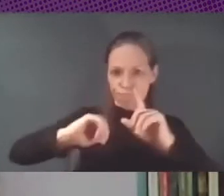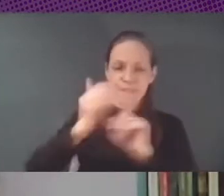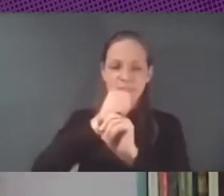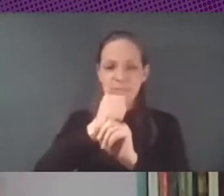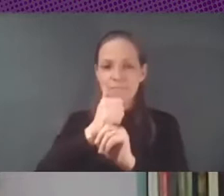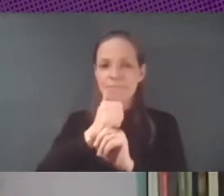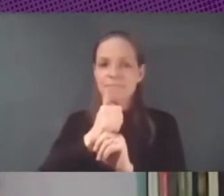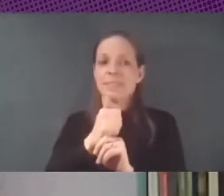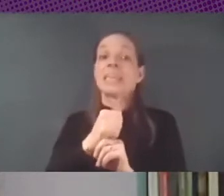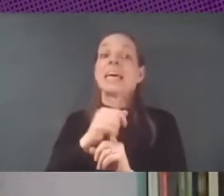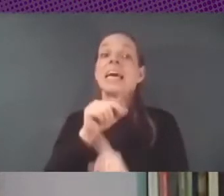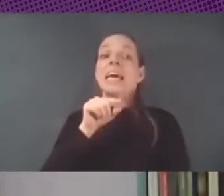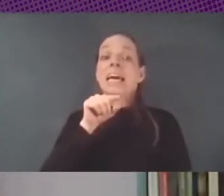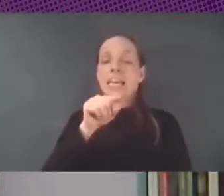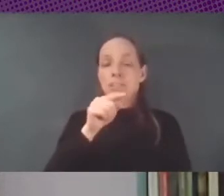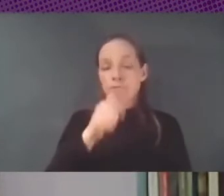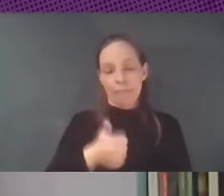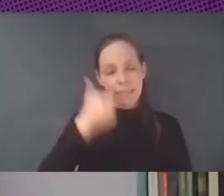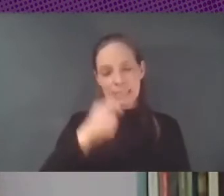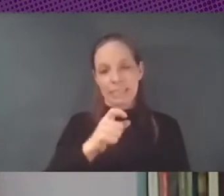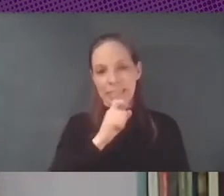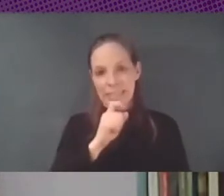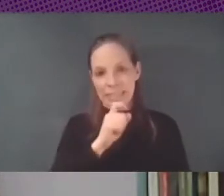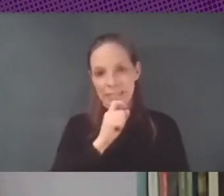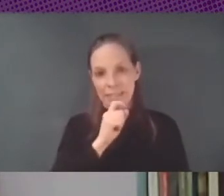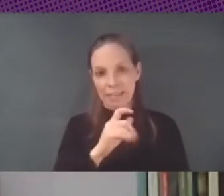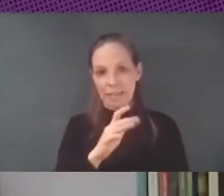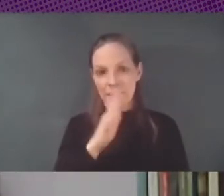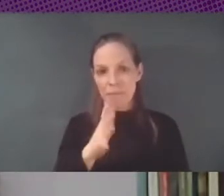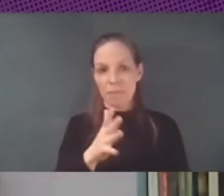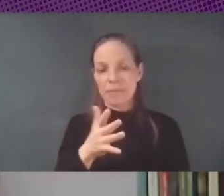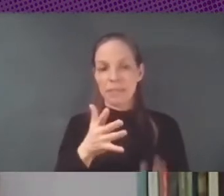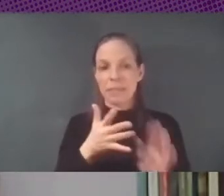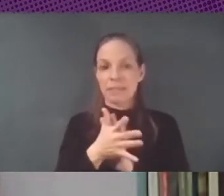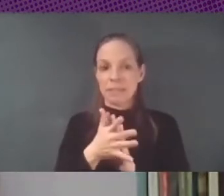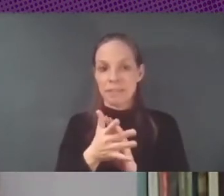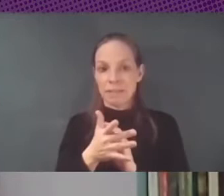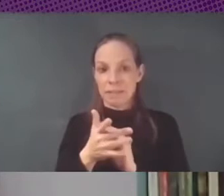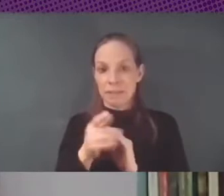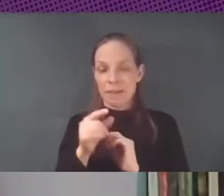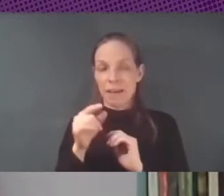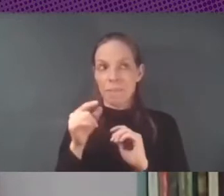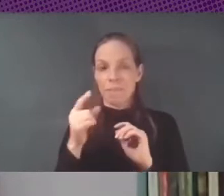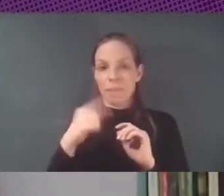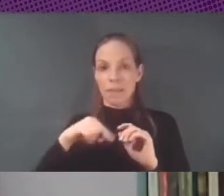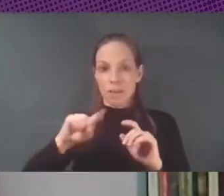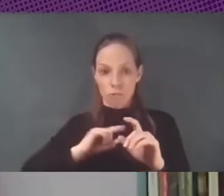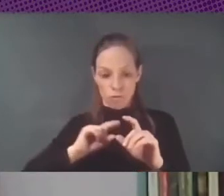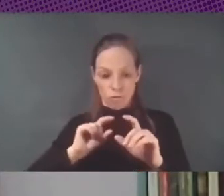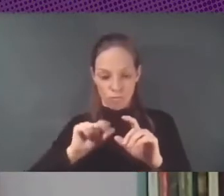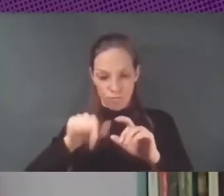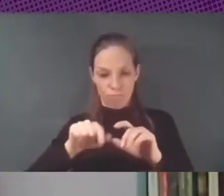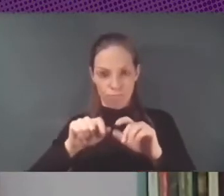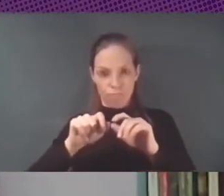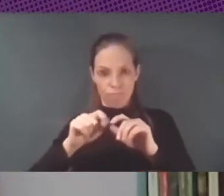punto más difícil de transformar porque vemos como un mal menor algo que en realidad es un componente estructural del